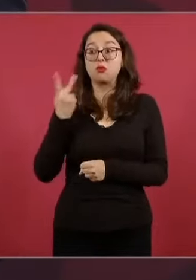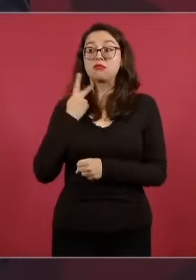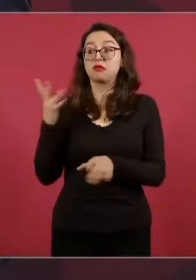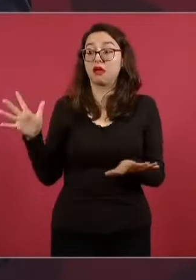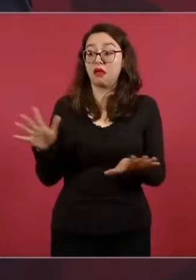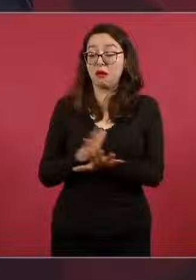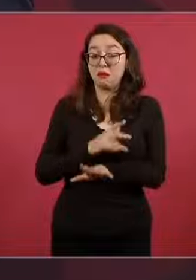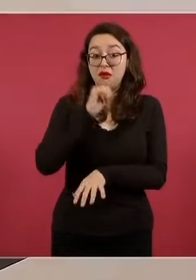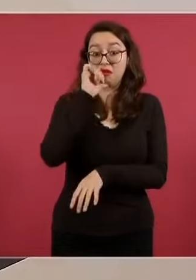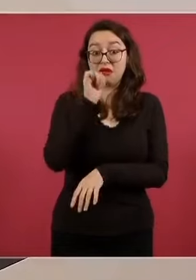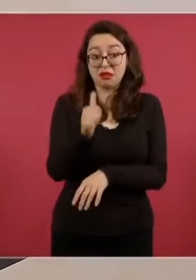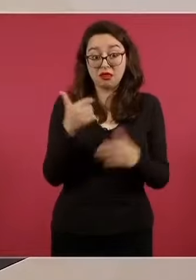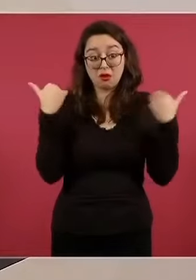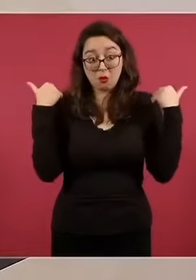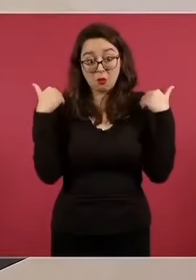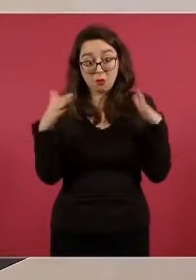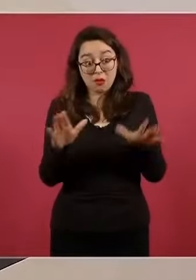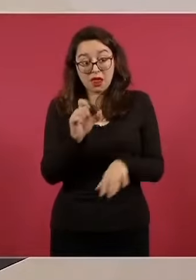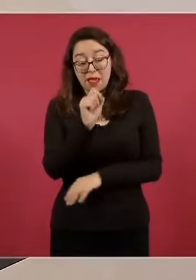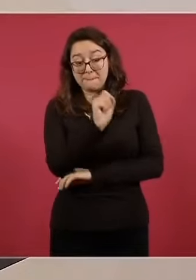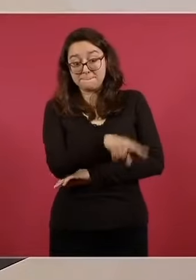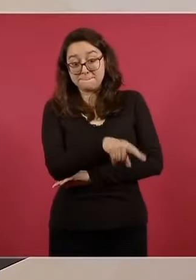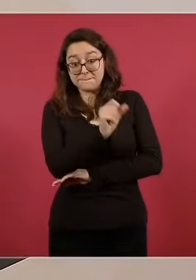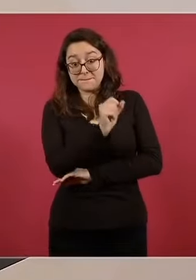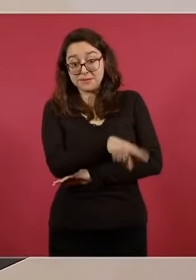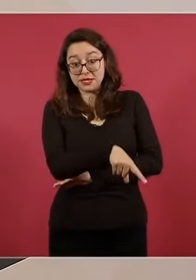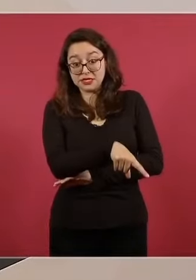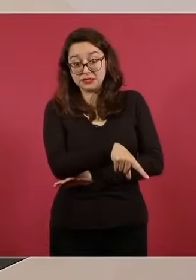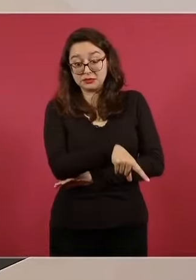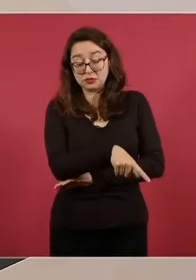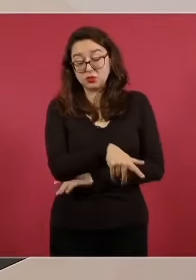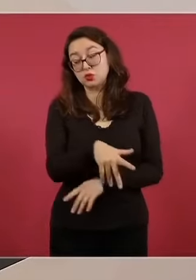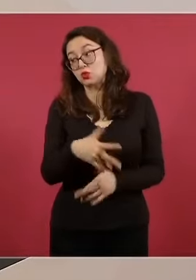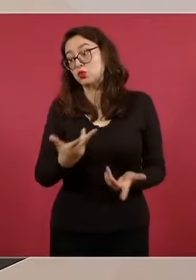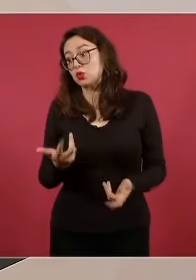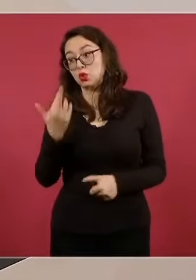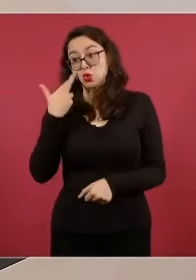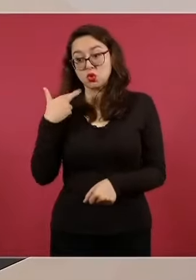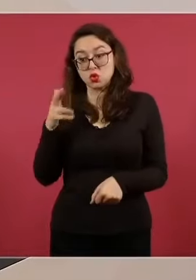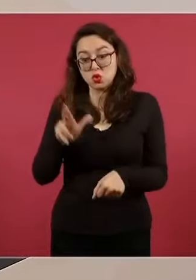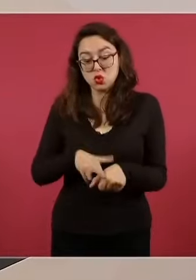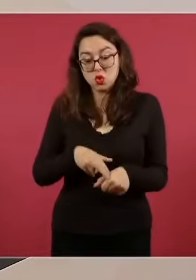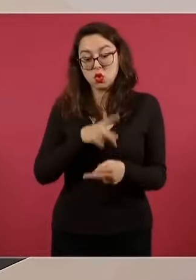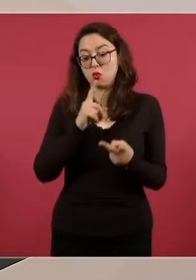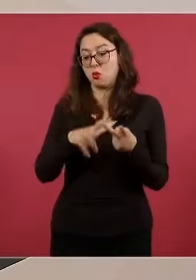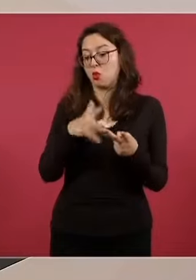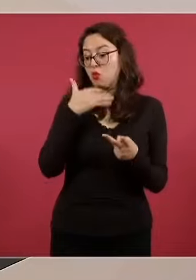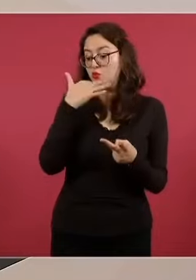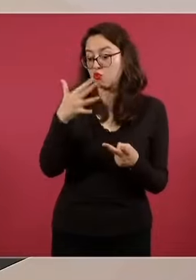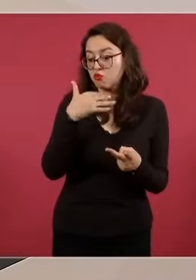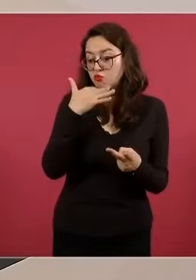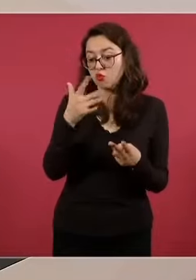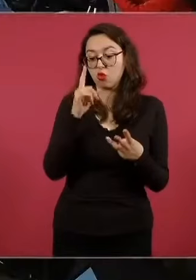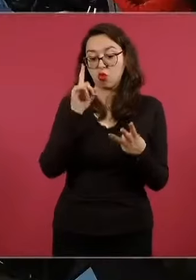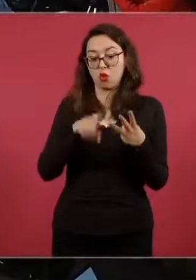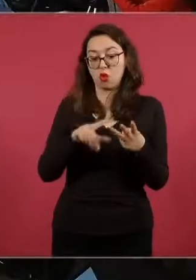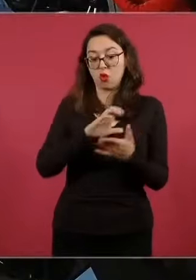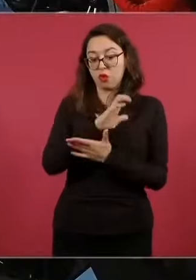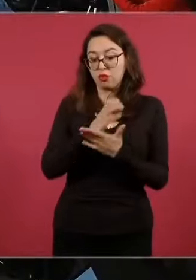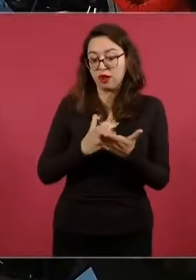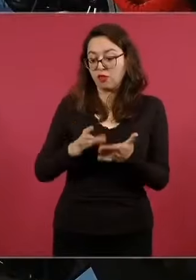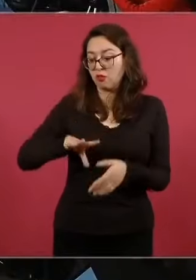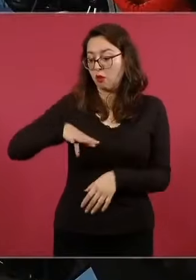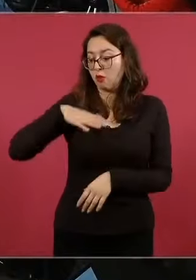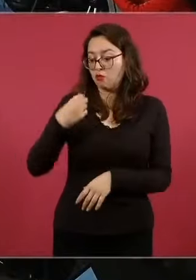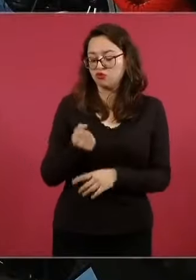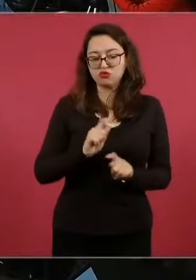de robo, de corrupción, de contratos leoninos,